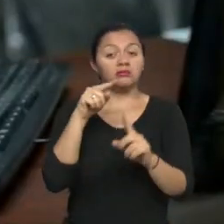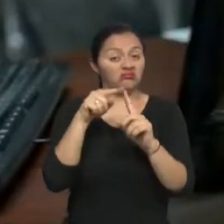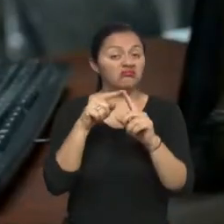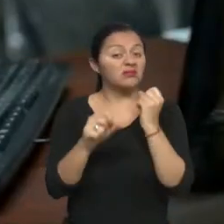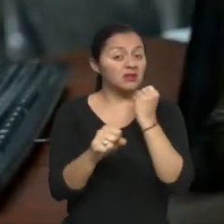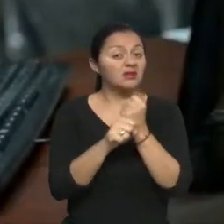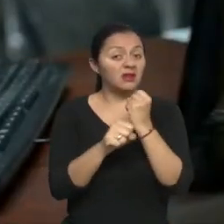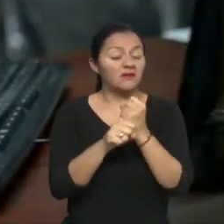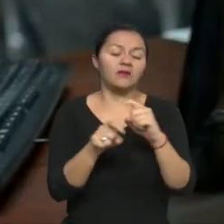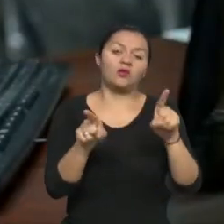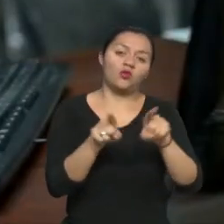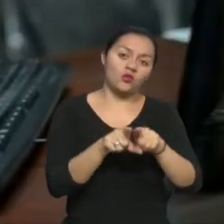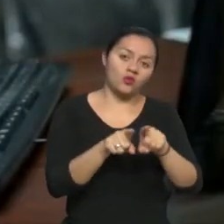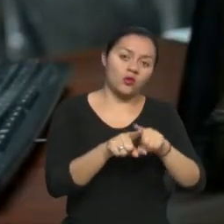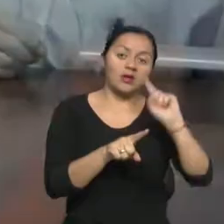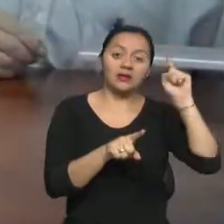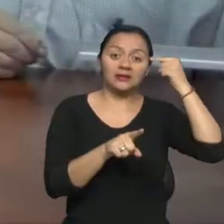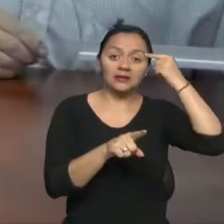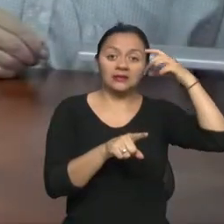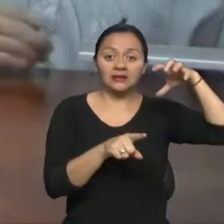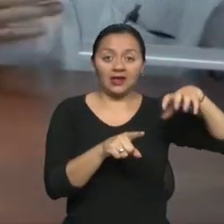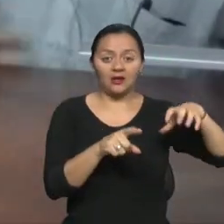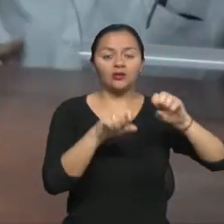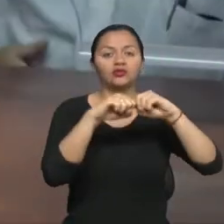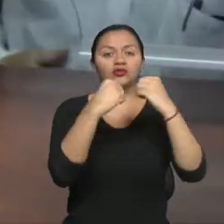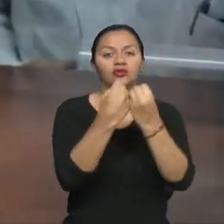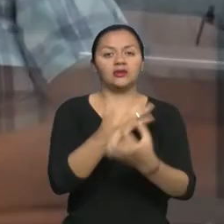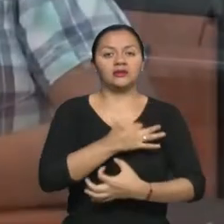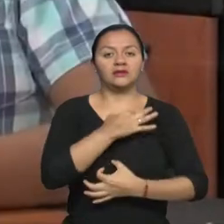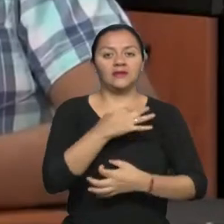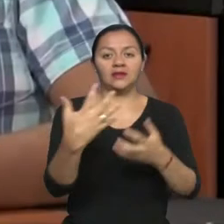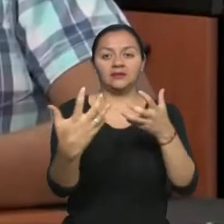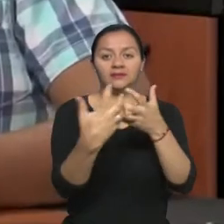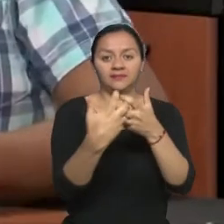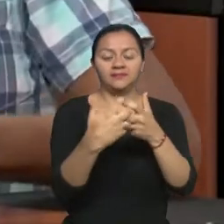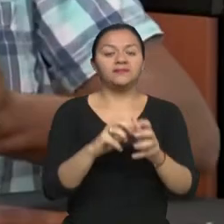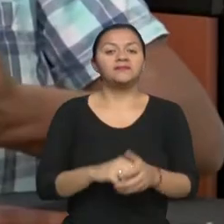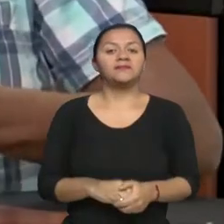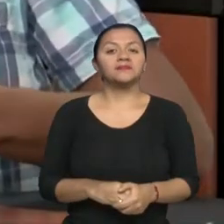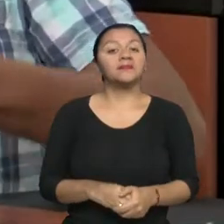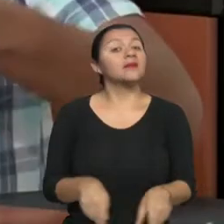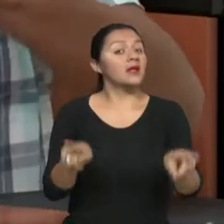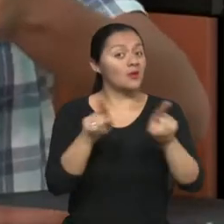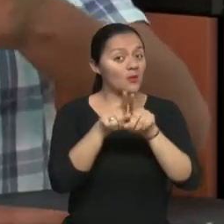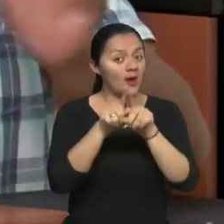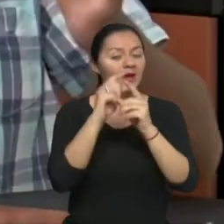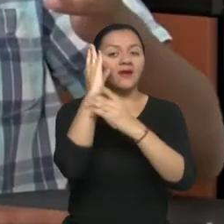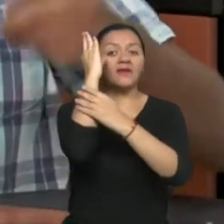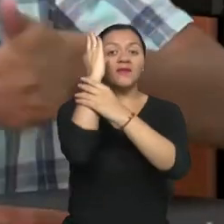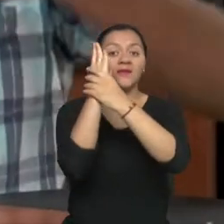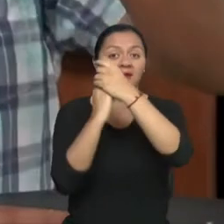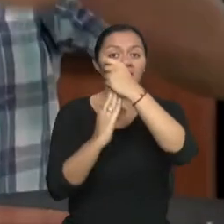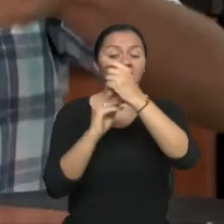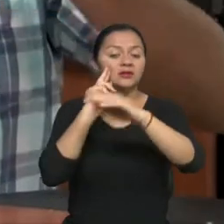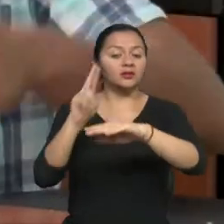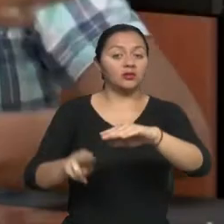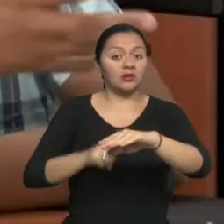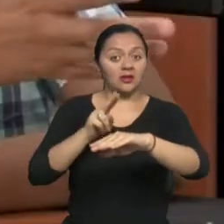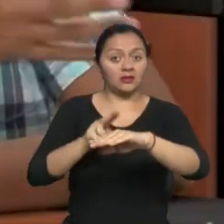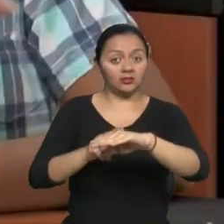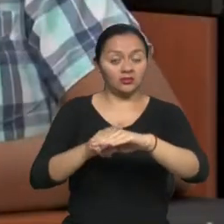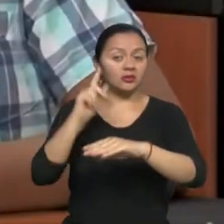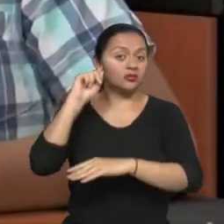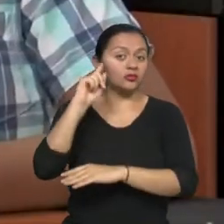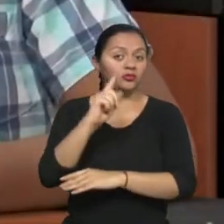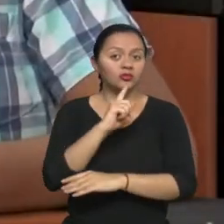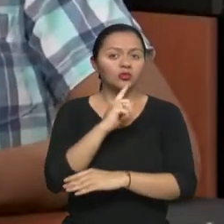tanto del Estado como de la sociedad civil. Es así que la Federación Nacional de Personas Sordas del Ecuador,